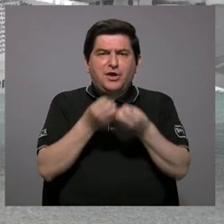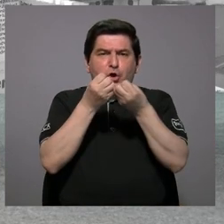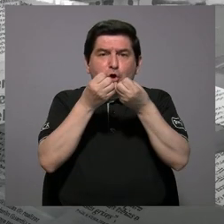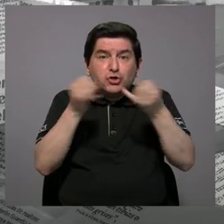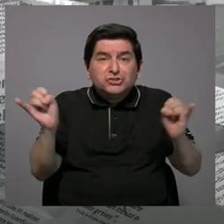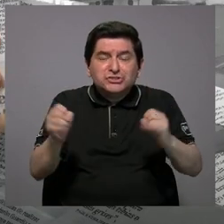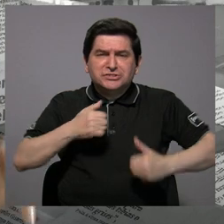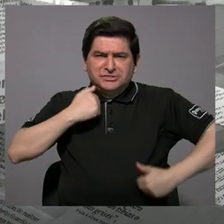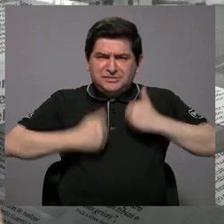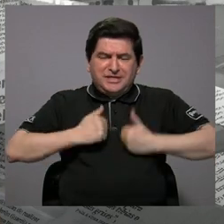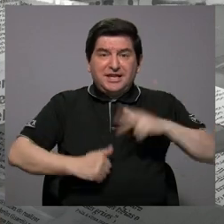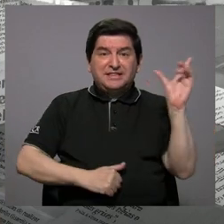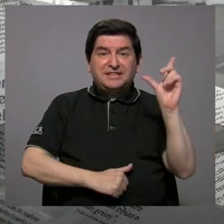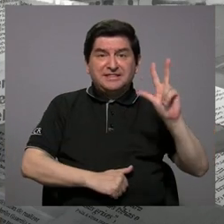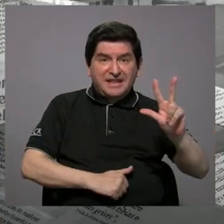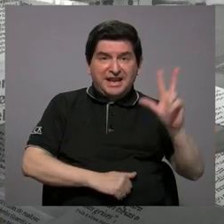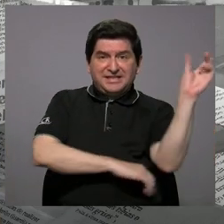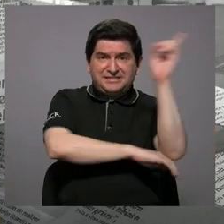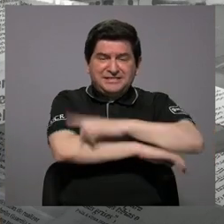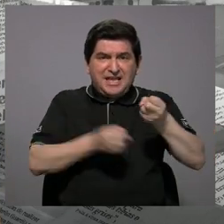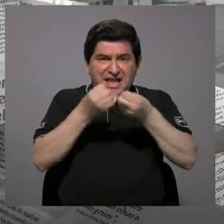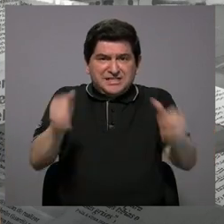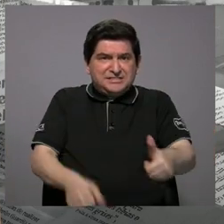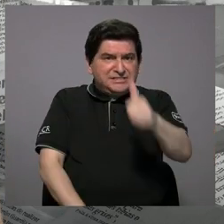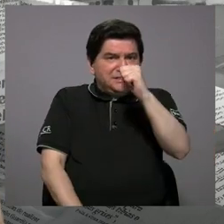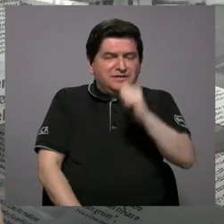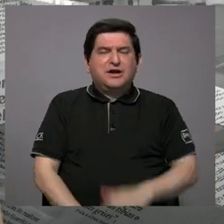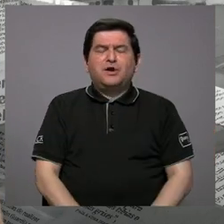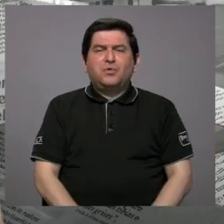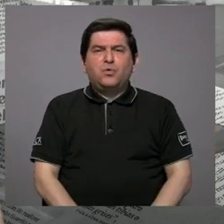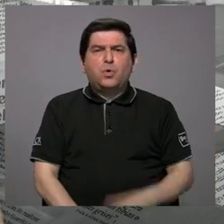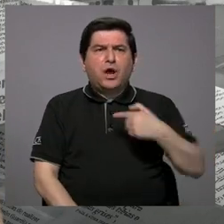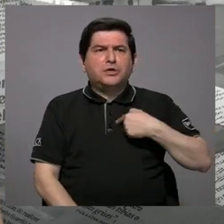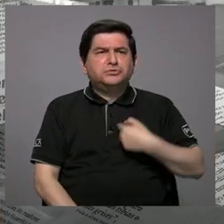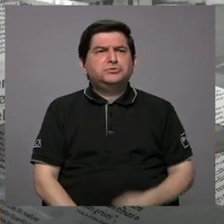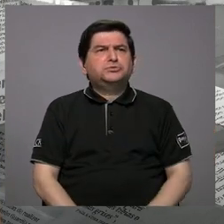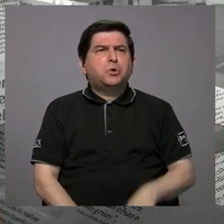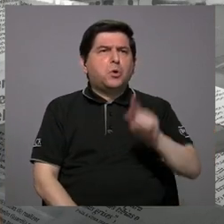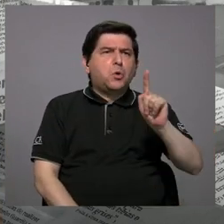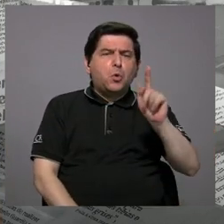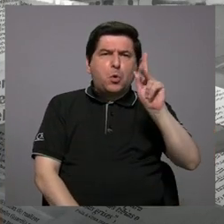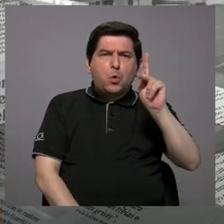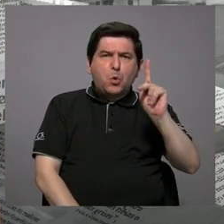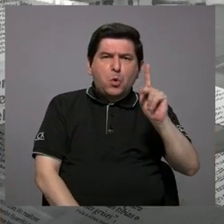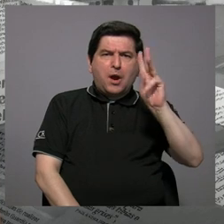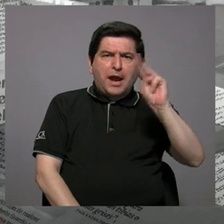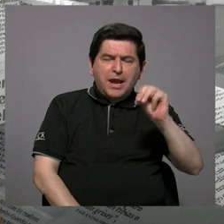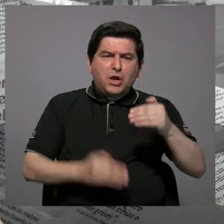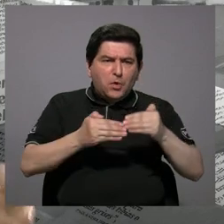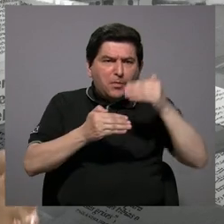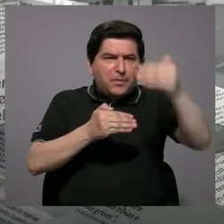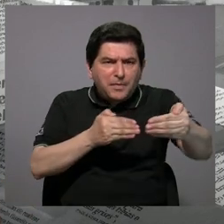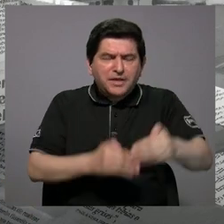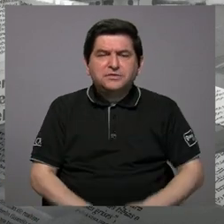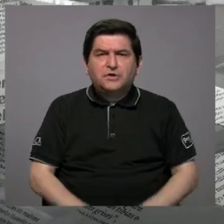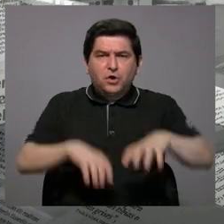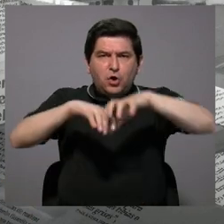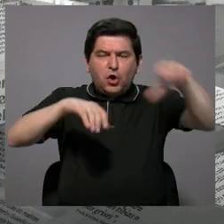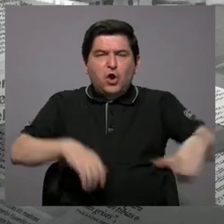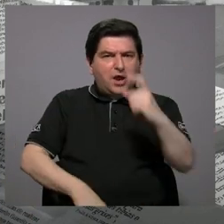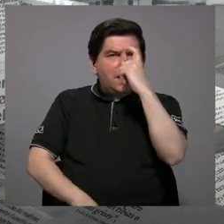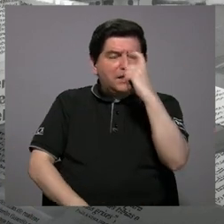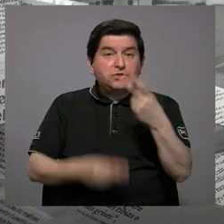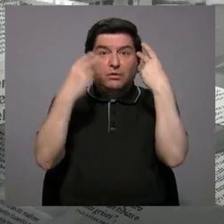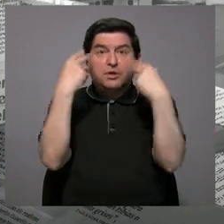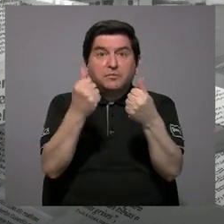bañarme porque teníamos tres días de estar sin agua. Doy la vuelta, dice a mi kilómetro, entro al cantón de Escazú,